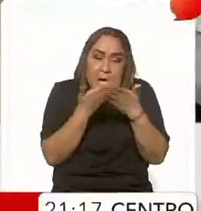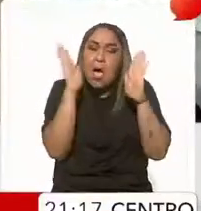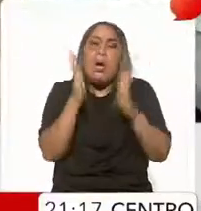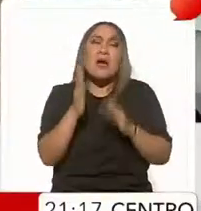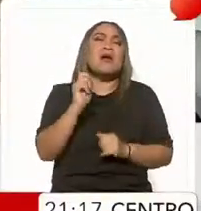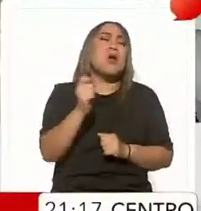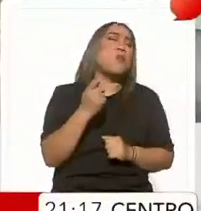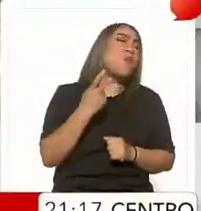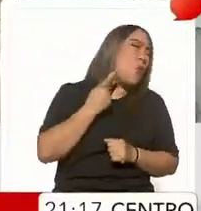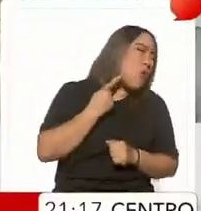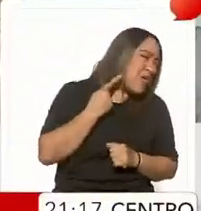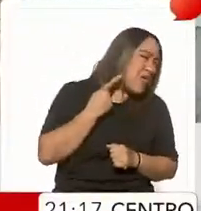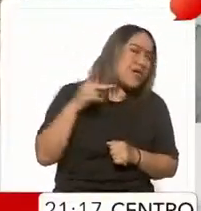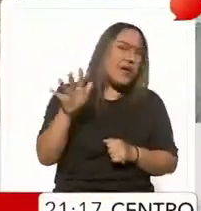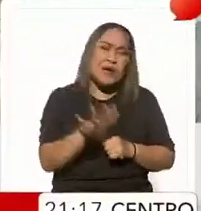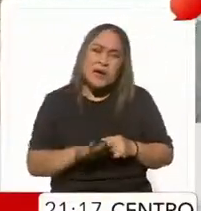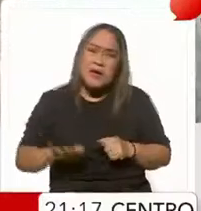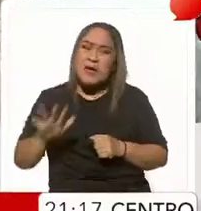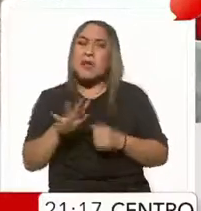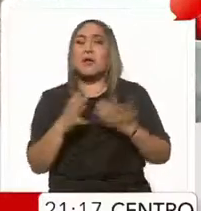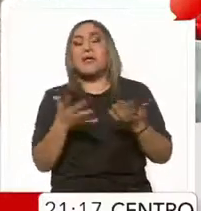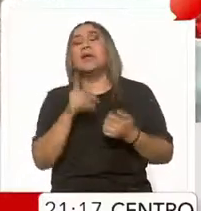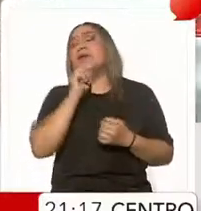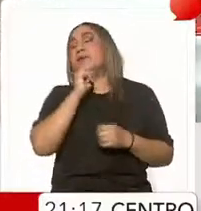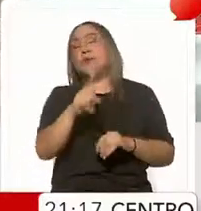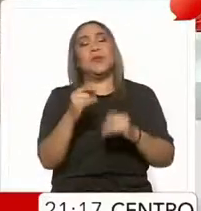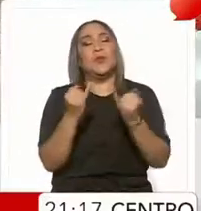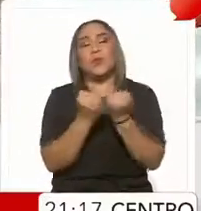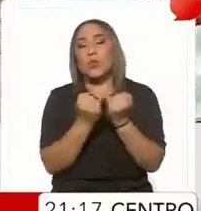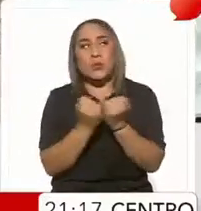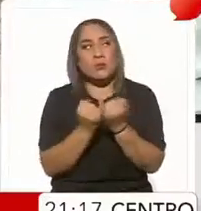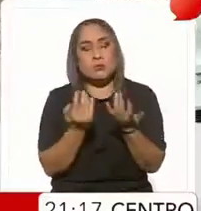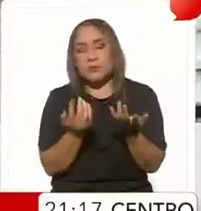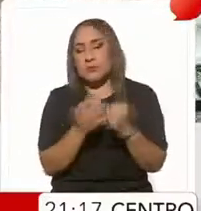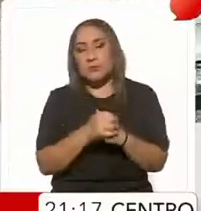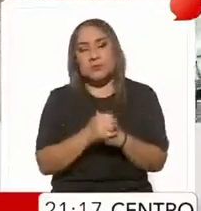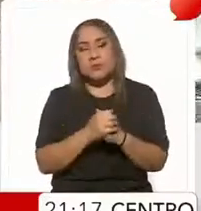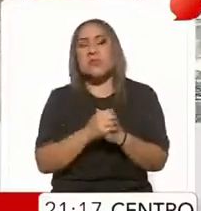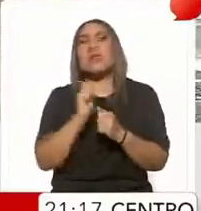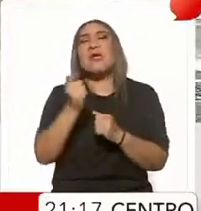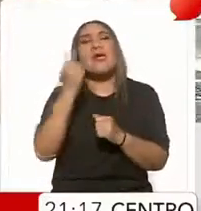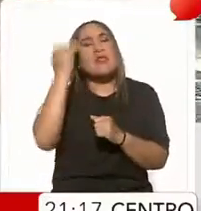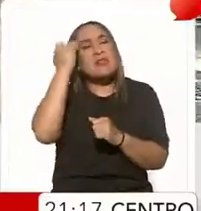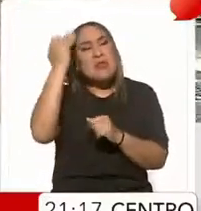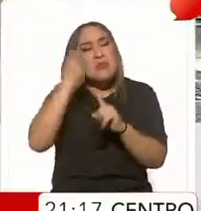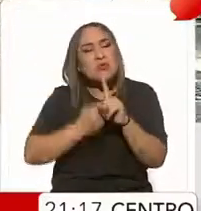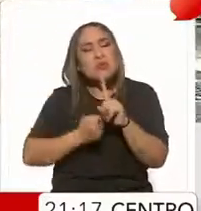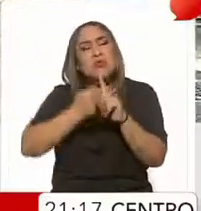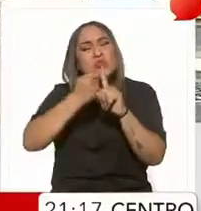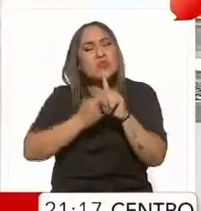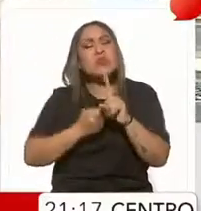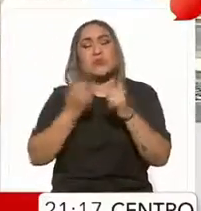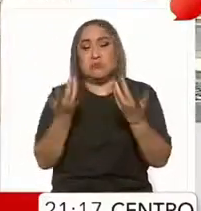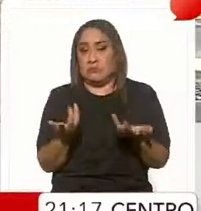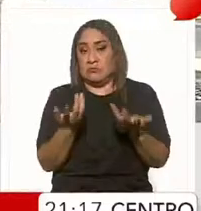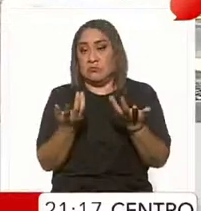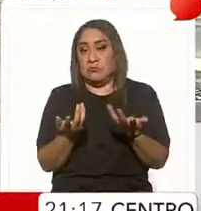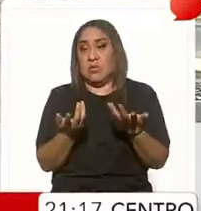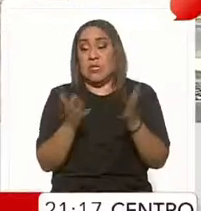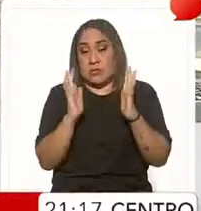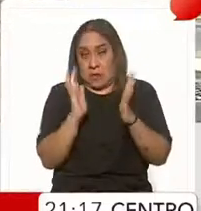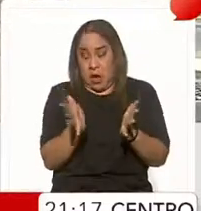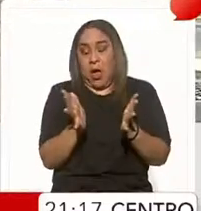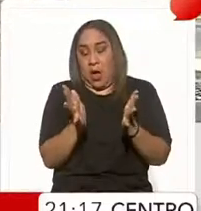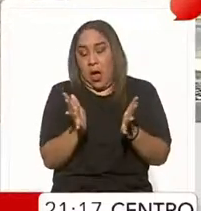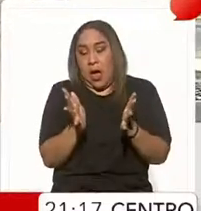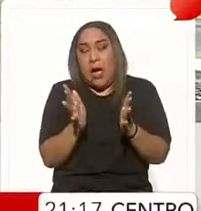también en lo del cambio climático, también ya están agarrando más